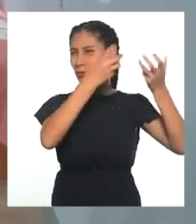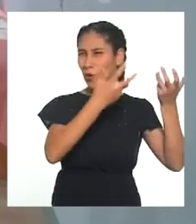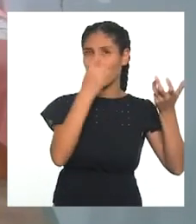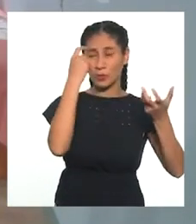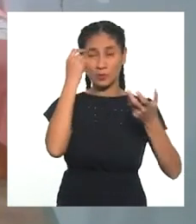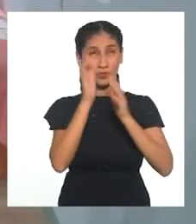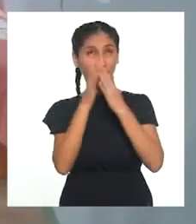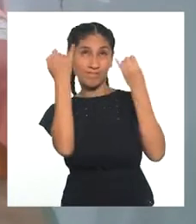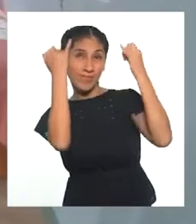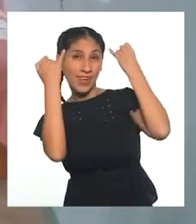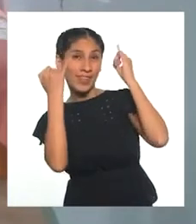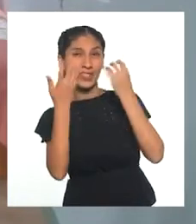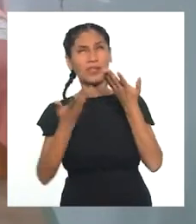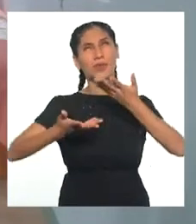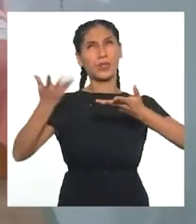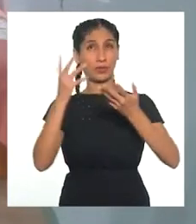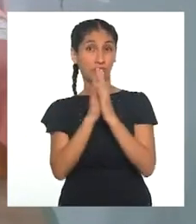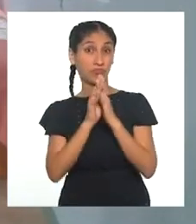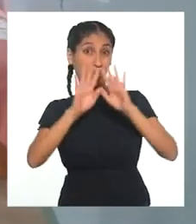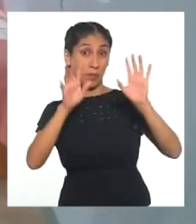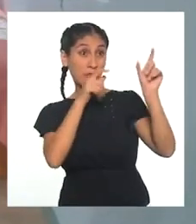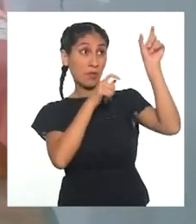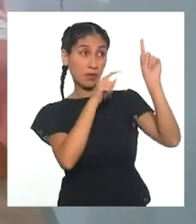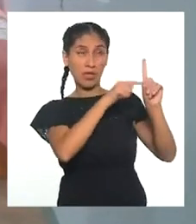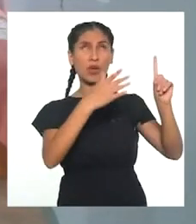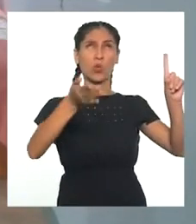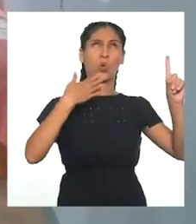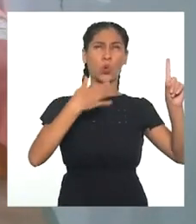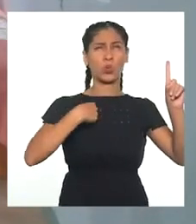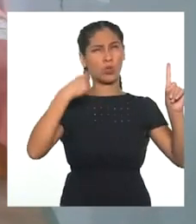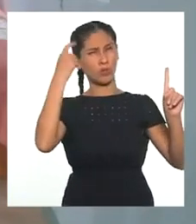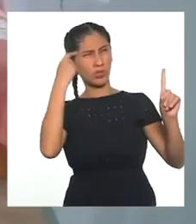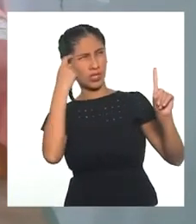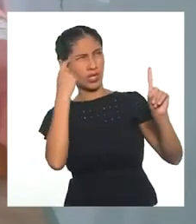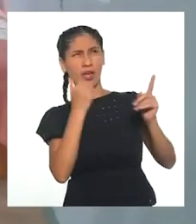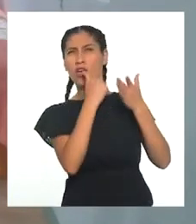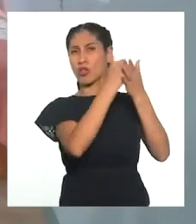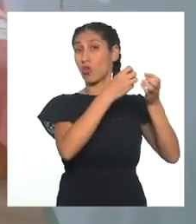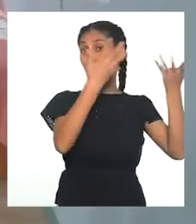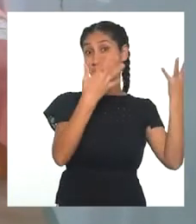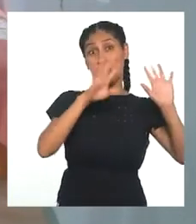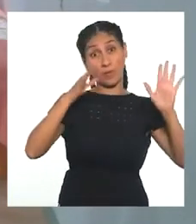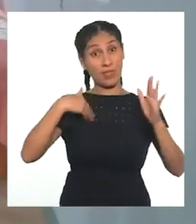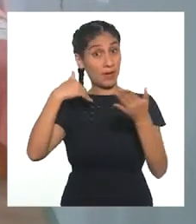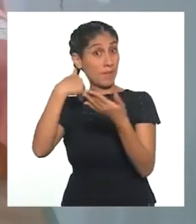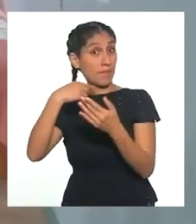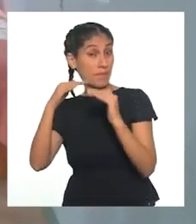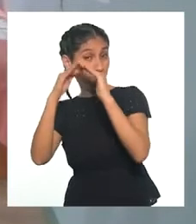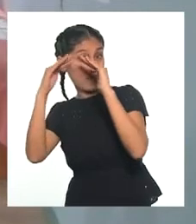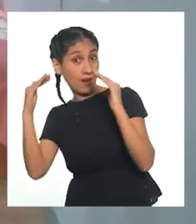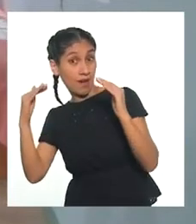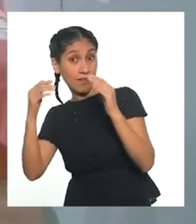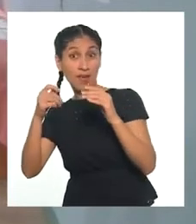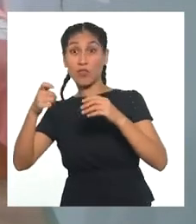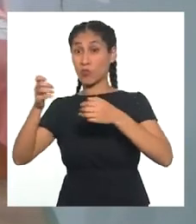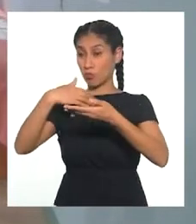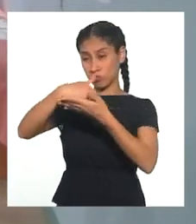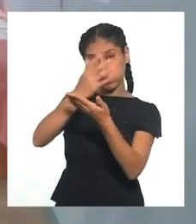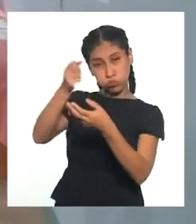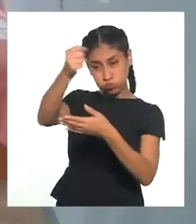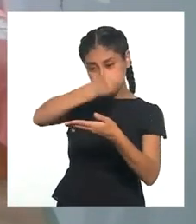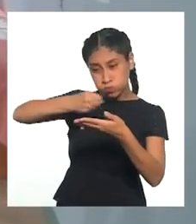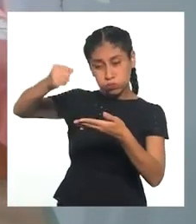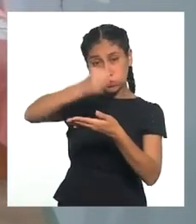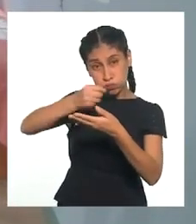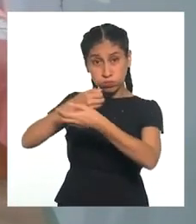Una lluvia de ideas. A ver, podemos partir de la idea de un helado hecho en casa. Hay que ser realistas con lo que podemos lograr.